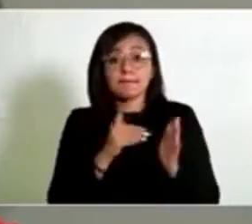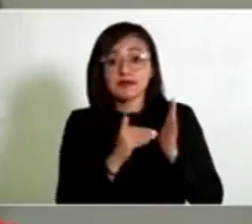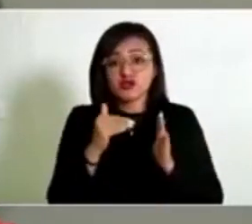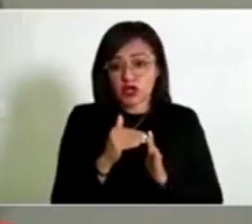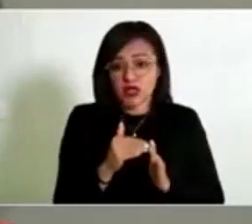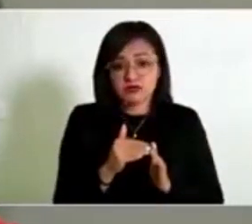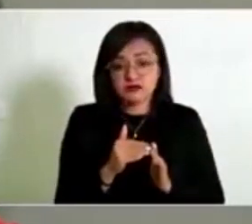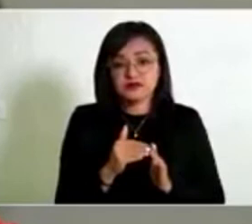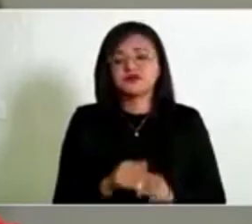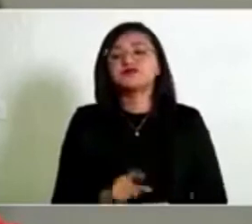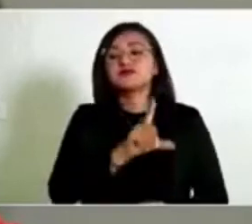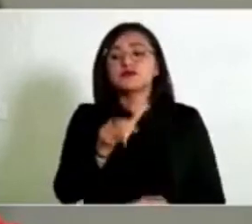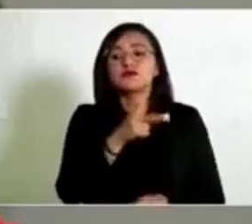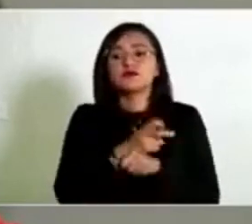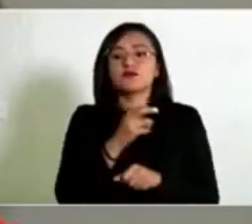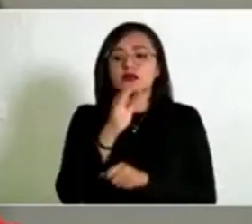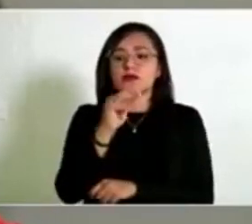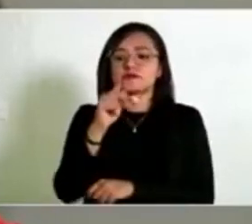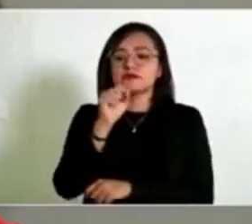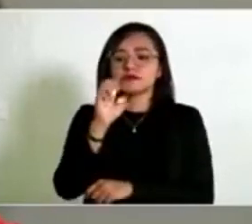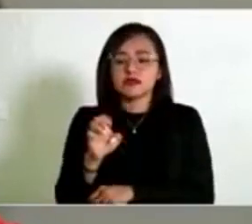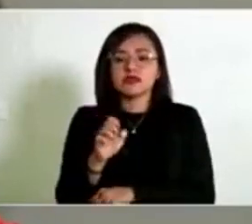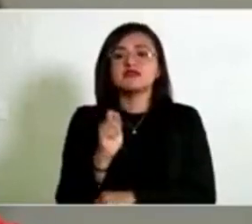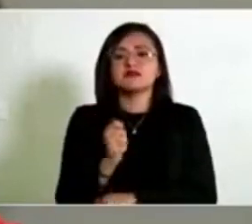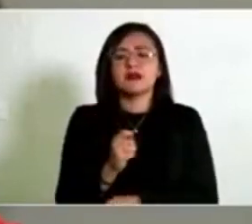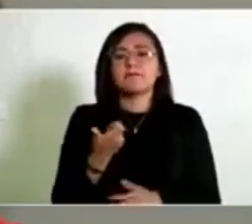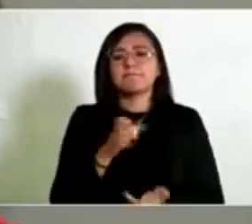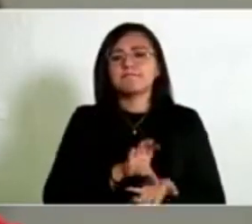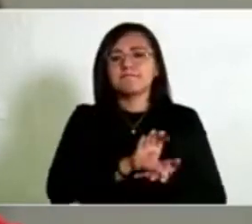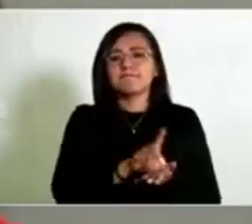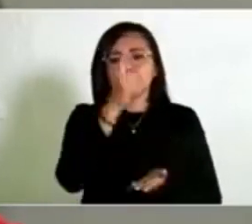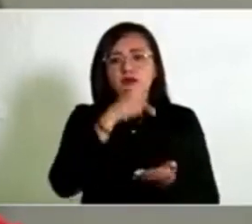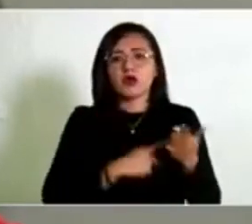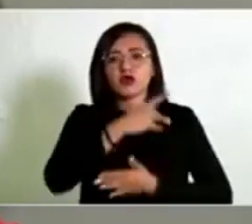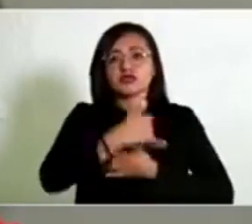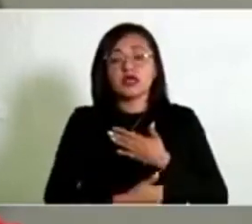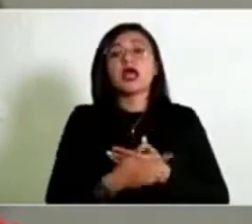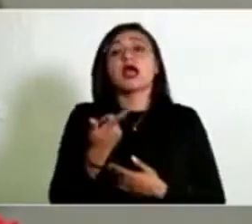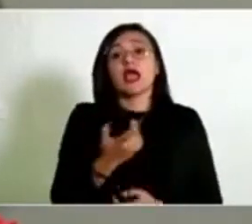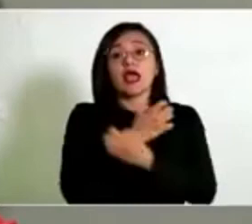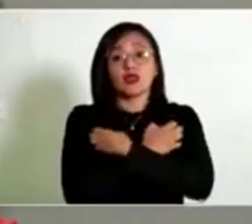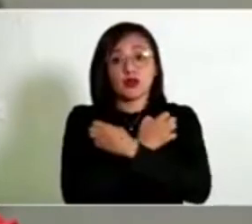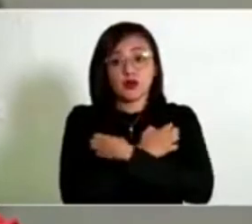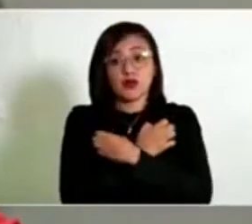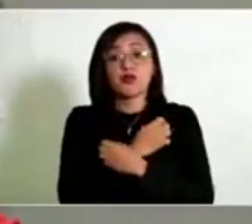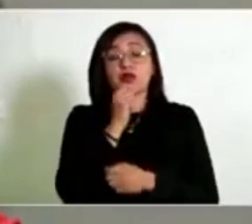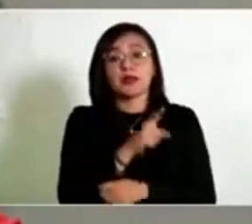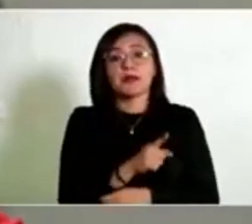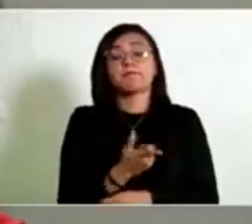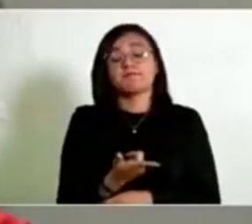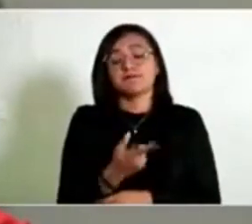Recursos de CAPSE, que es destinado para proyectos de educación, es del